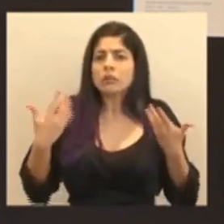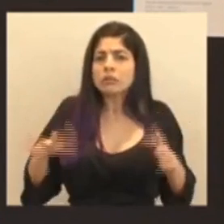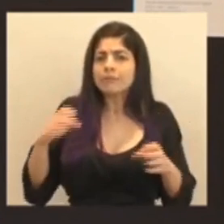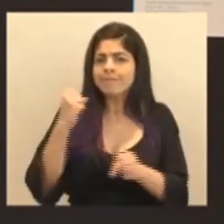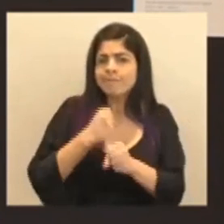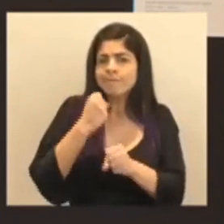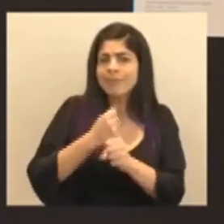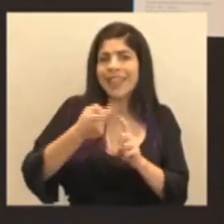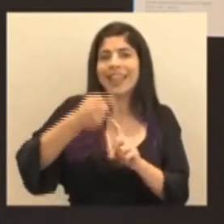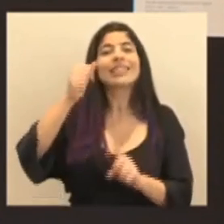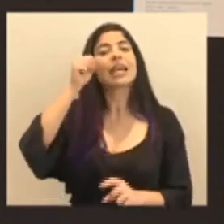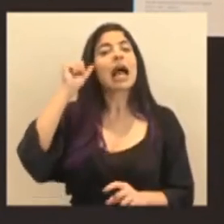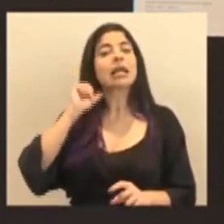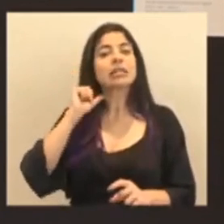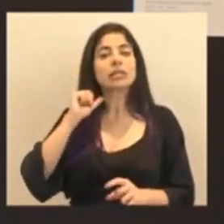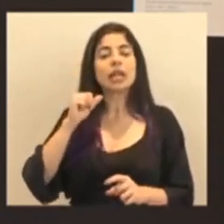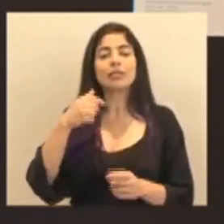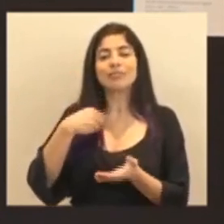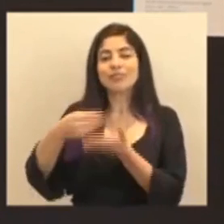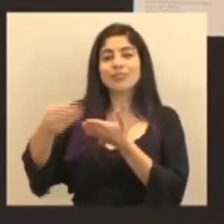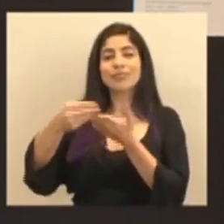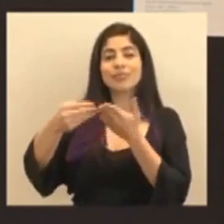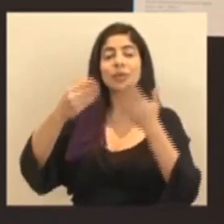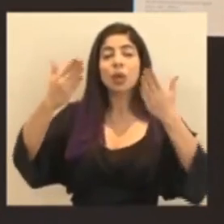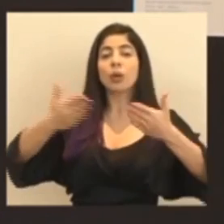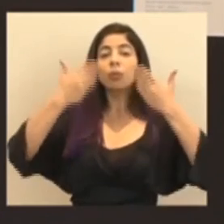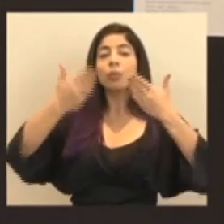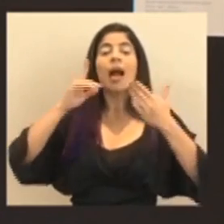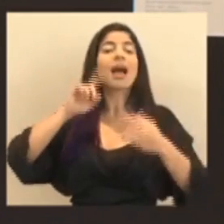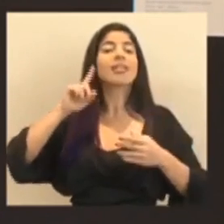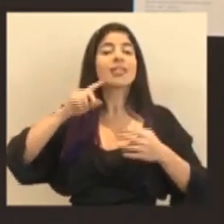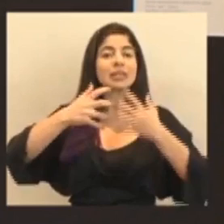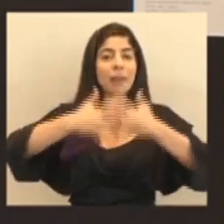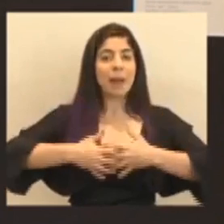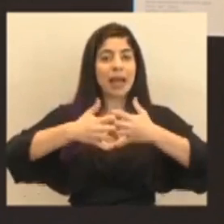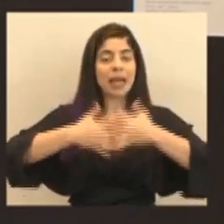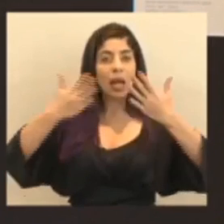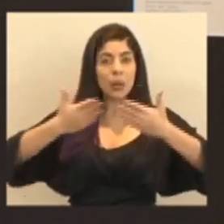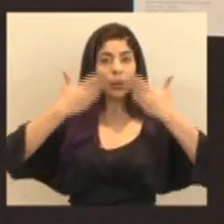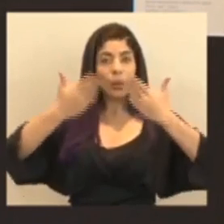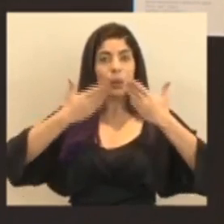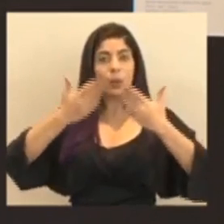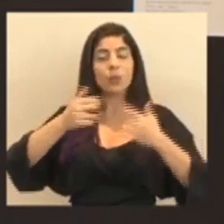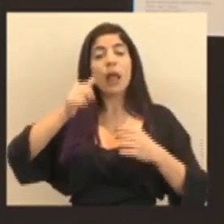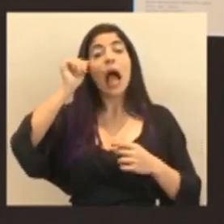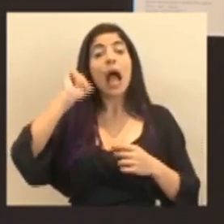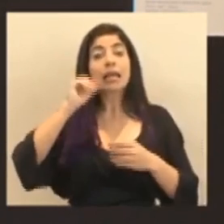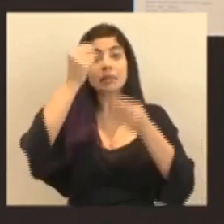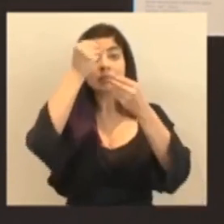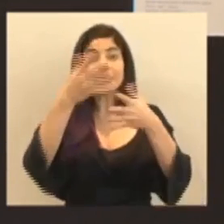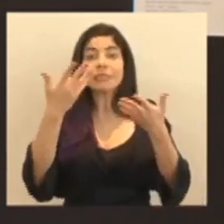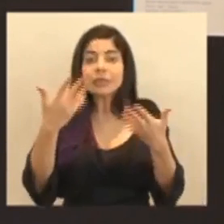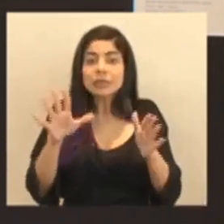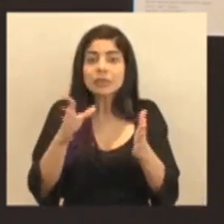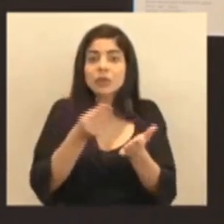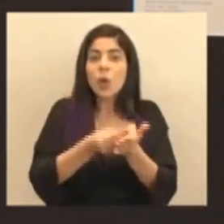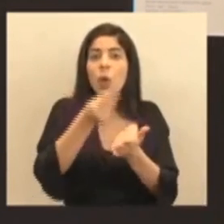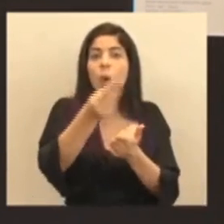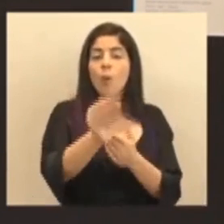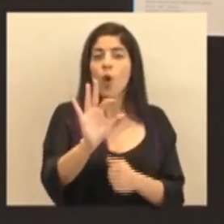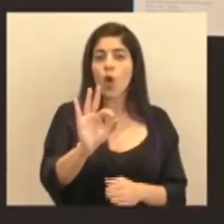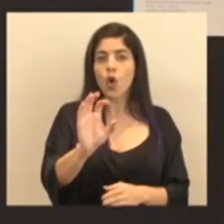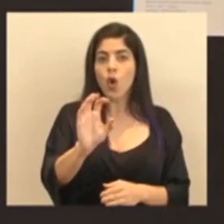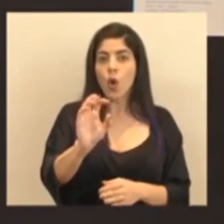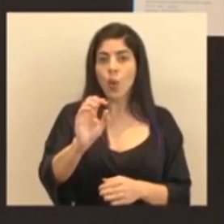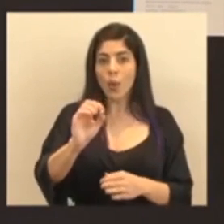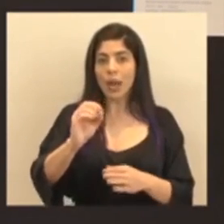el día de ayer en cuanto a la adquisición de ventiladores. Entonces, recordarán que ayer anunciamos que habíamos adquirido ya 90